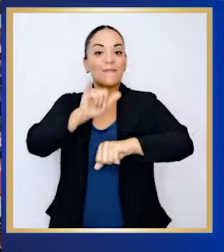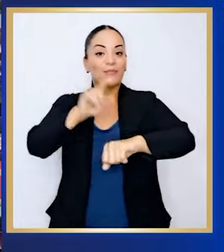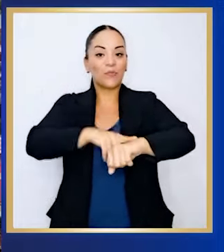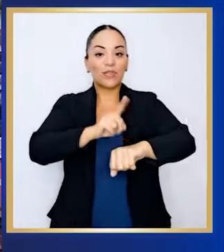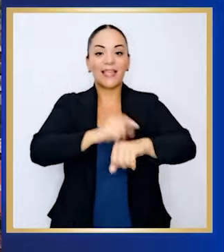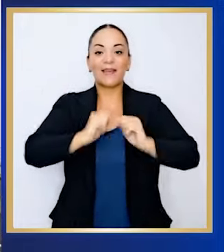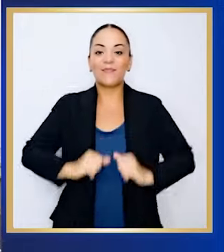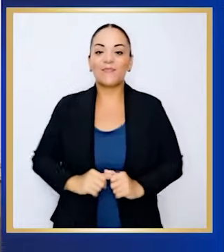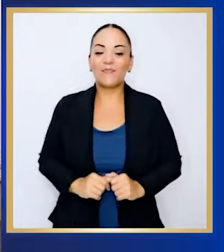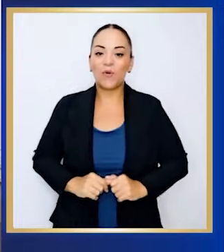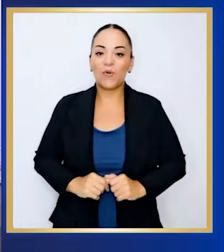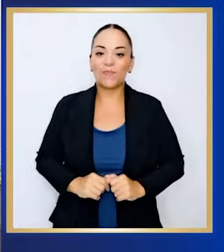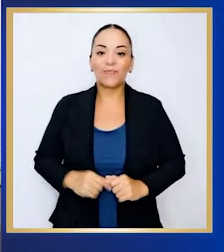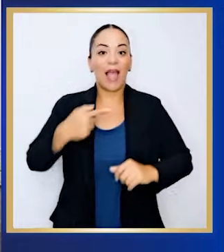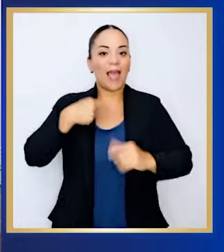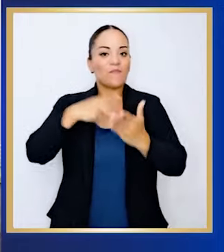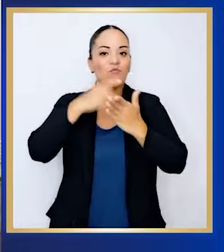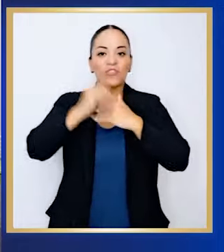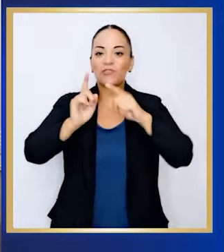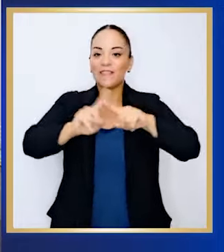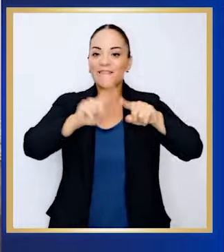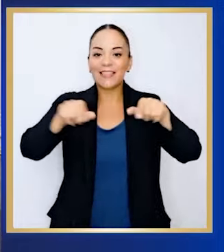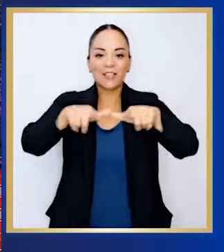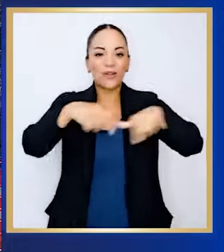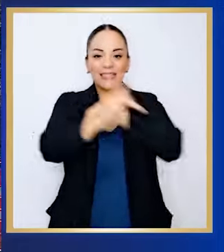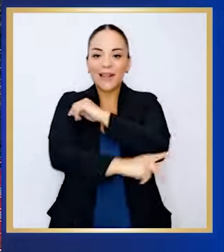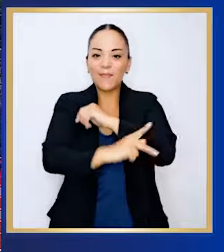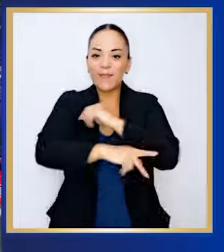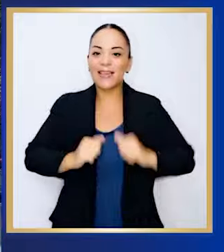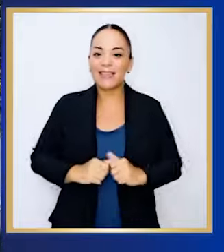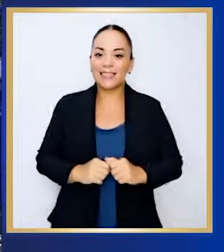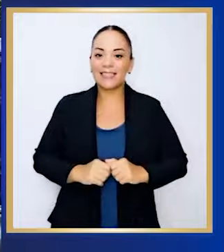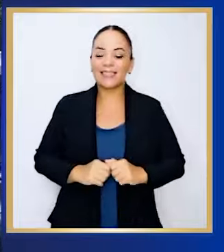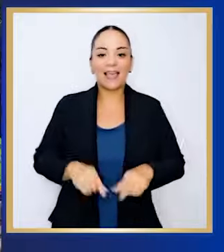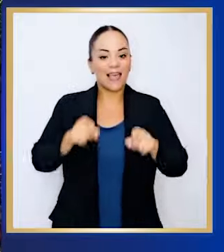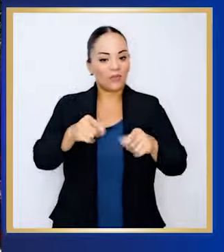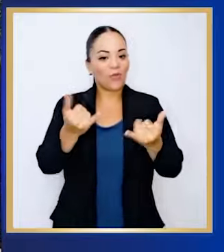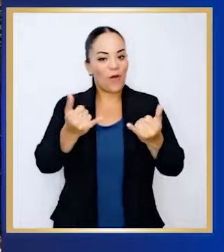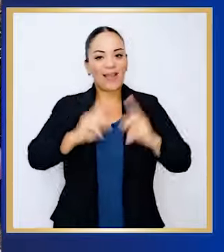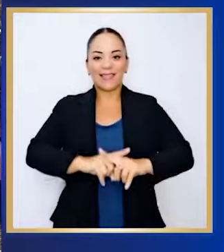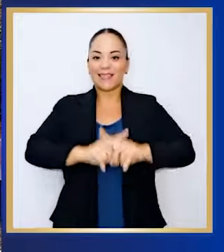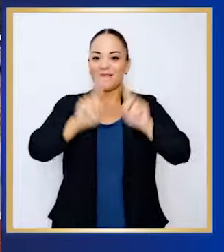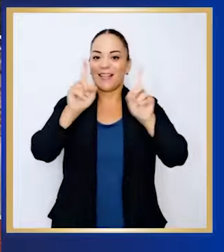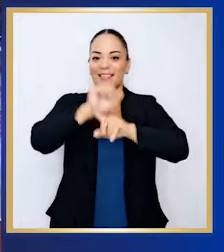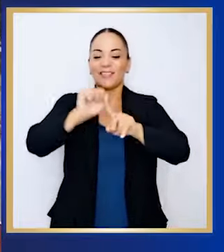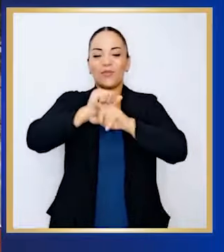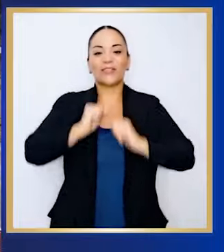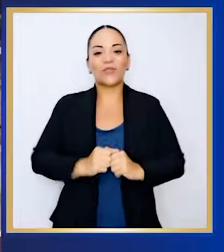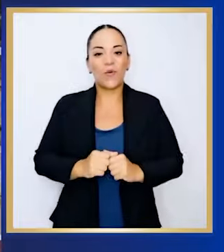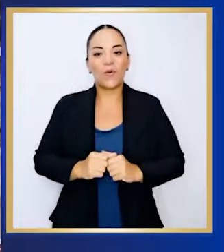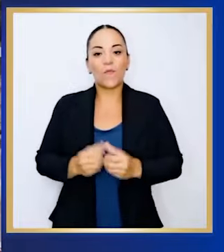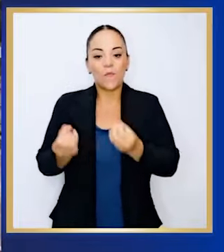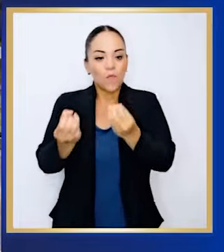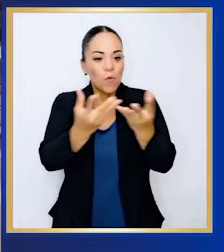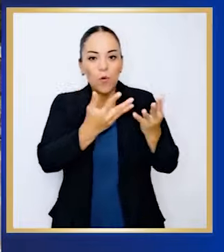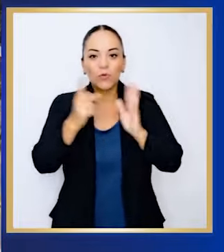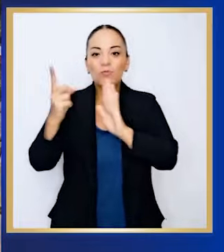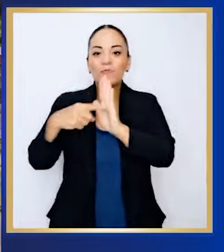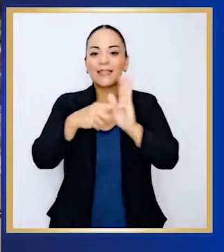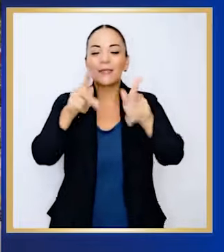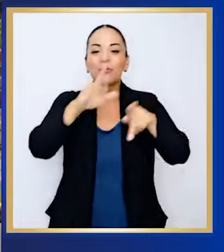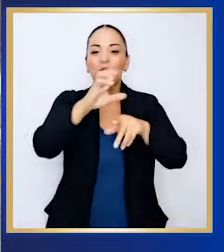tiempo. Tenemos obras en diferentes regiones, obras que hacen la diferencia para miles y miles de